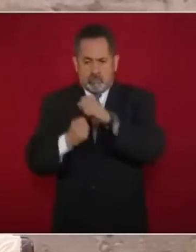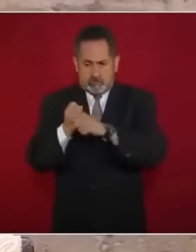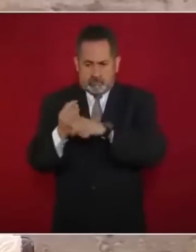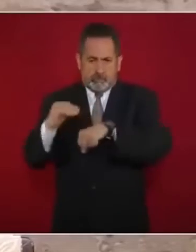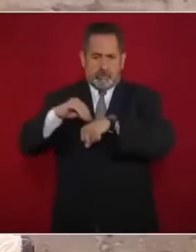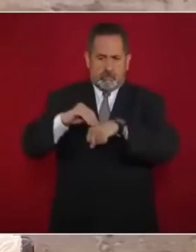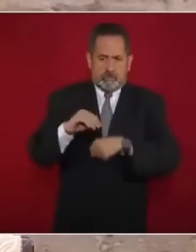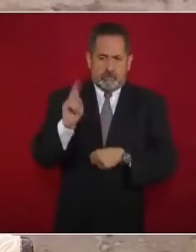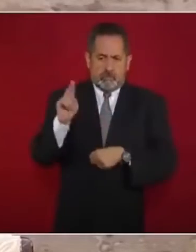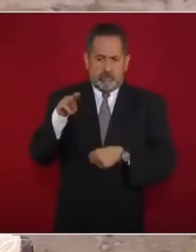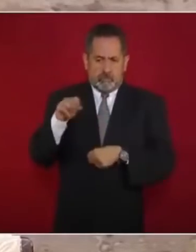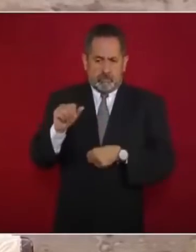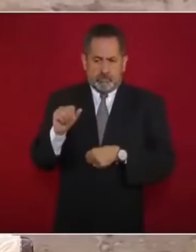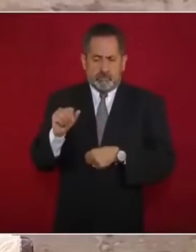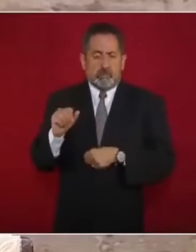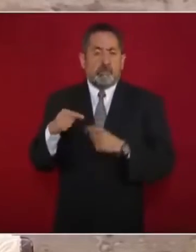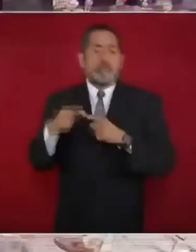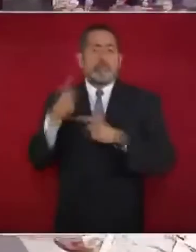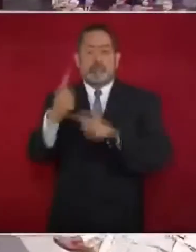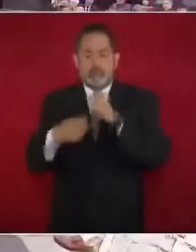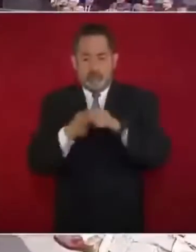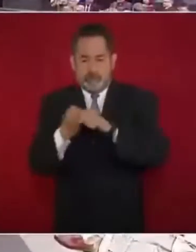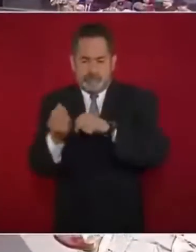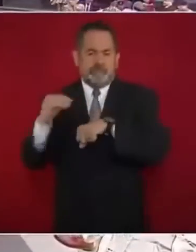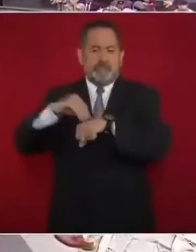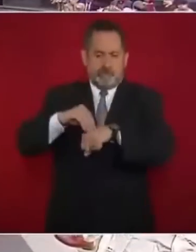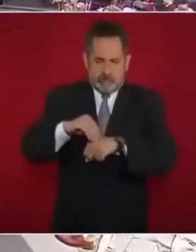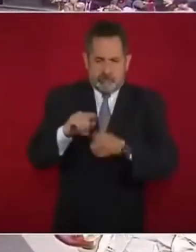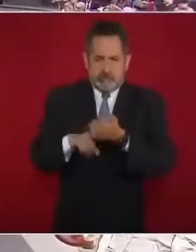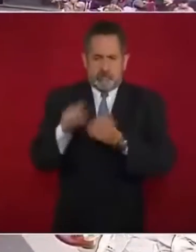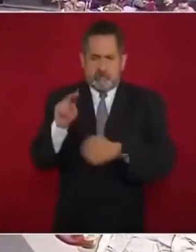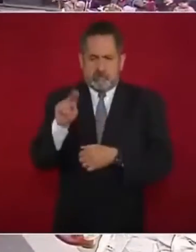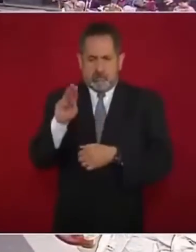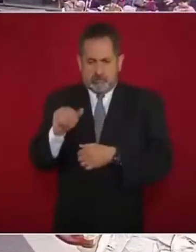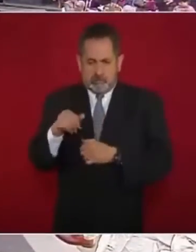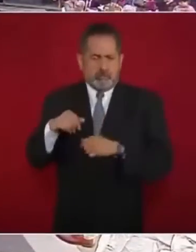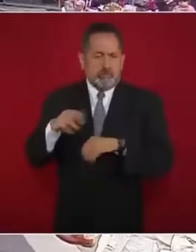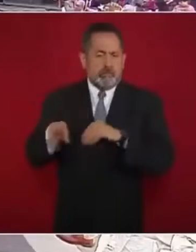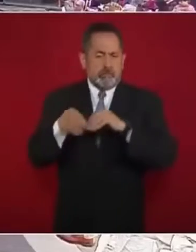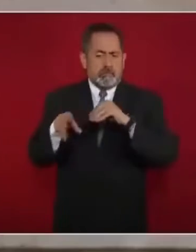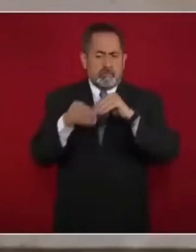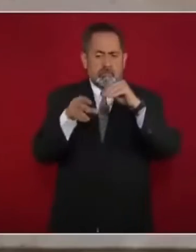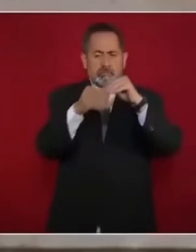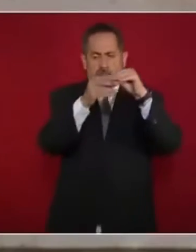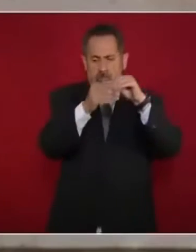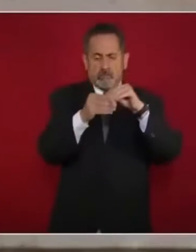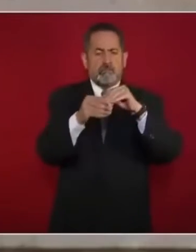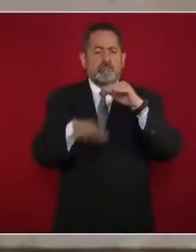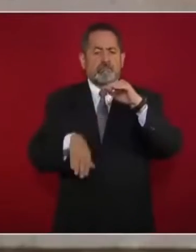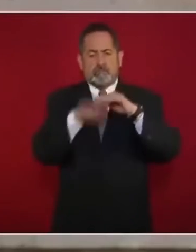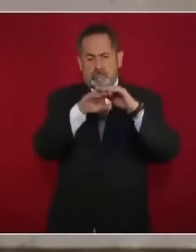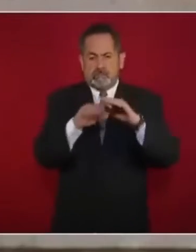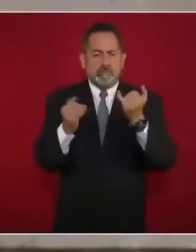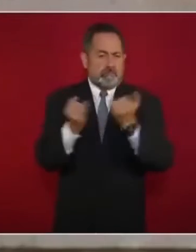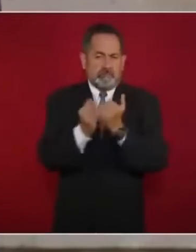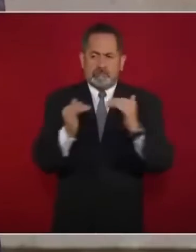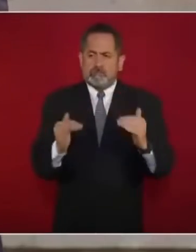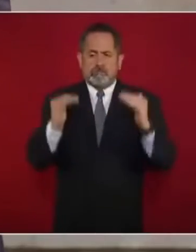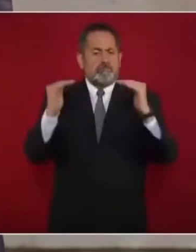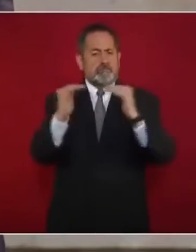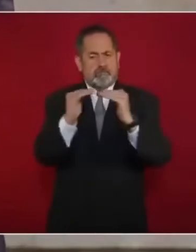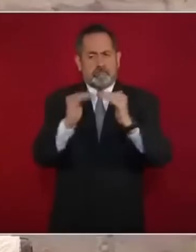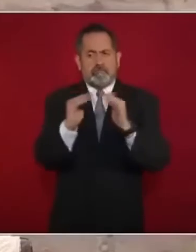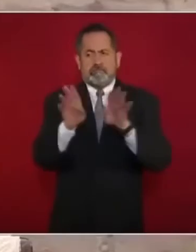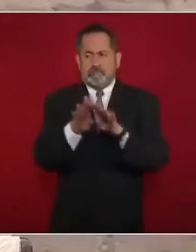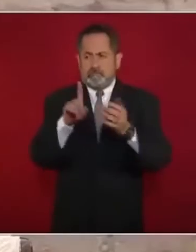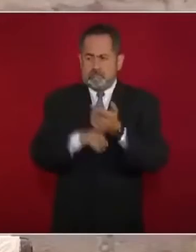a nuestras compañeras y compañeros que se jubilan y que podamos llegar a un número importante de